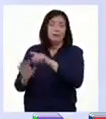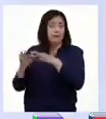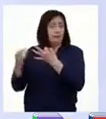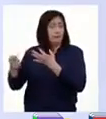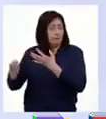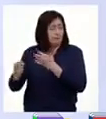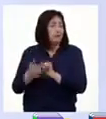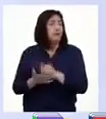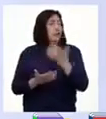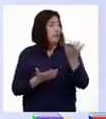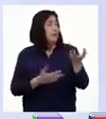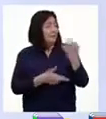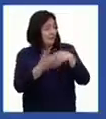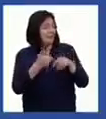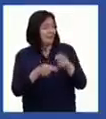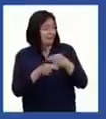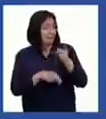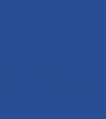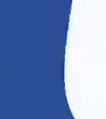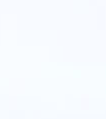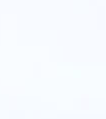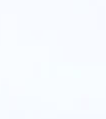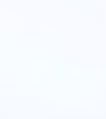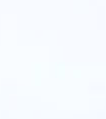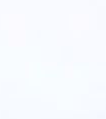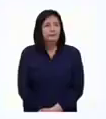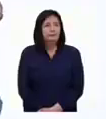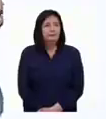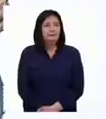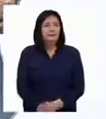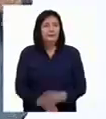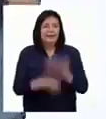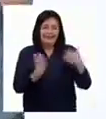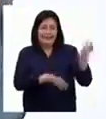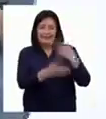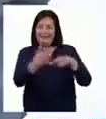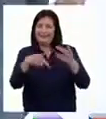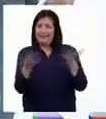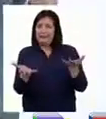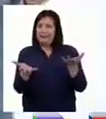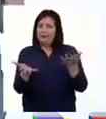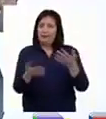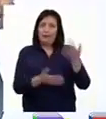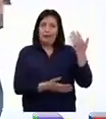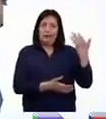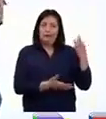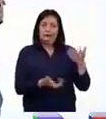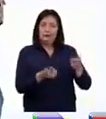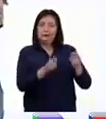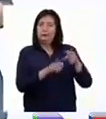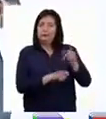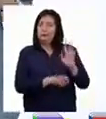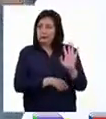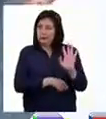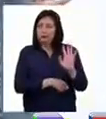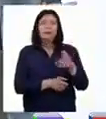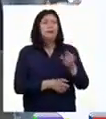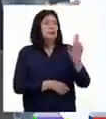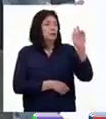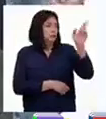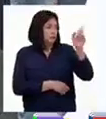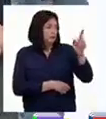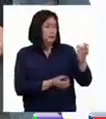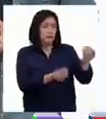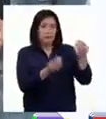sus familiares. Ahora regresamos. ¡Ya estamos de vuelta! Antes de irnos a la pausa comercial, la